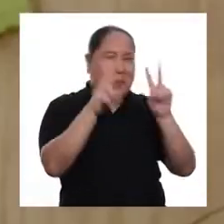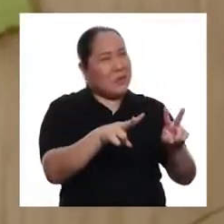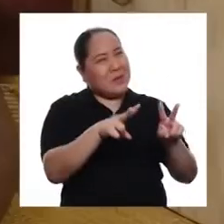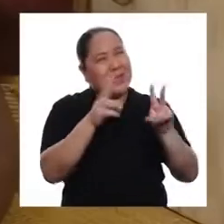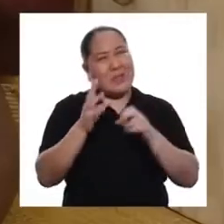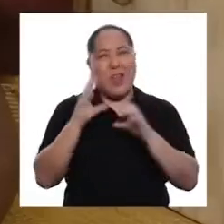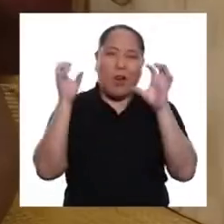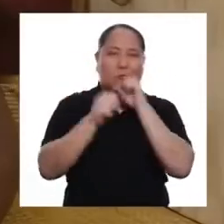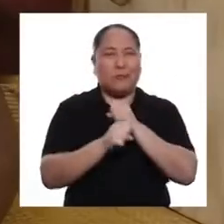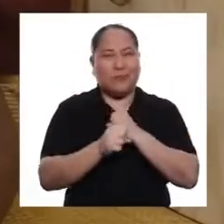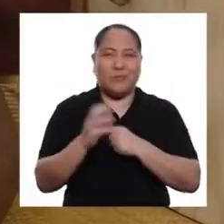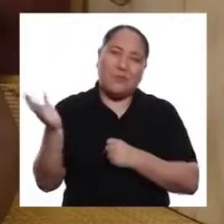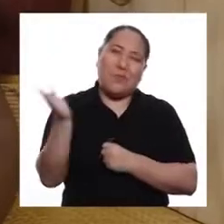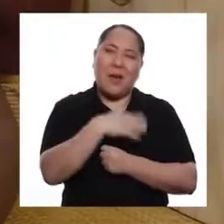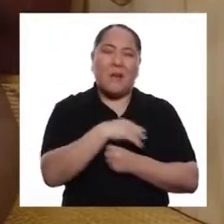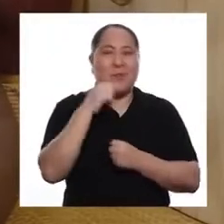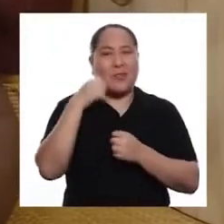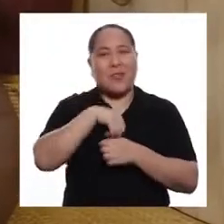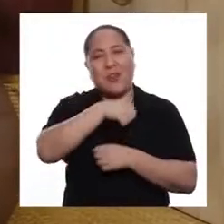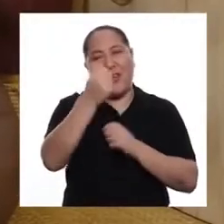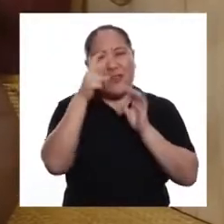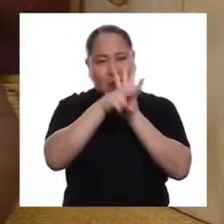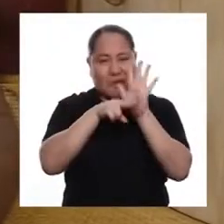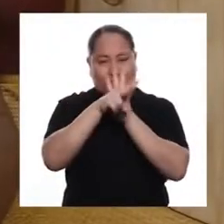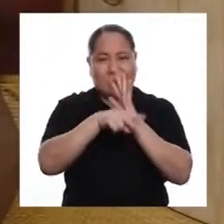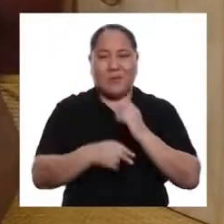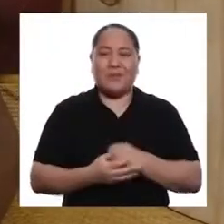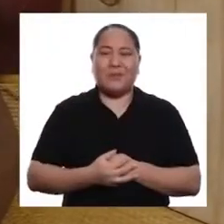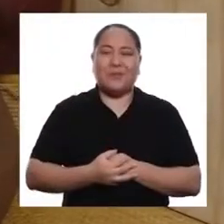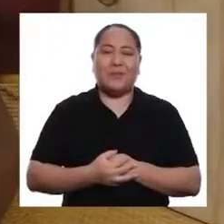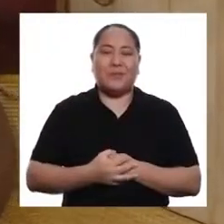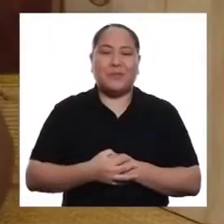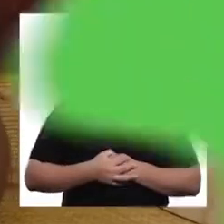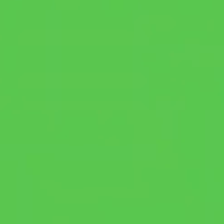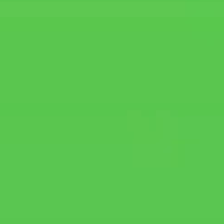¡Veámoslo! ¡Vamos con el siguiente video!